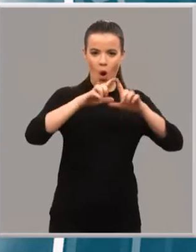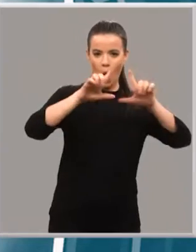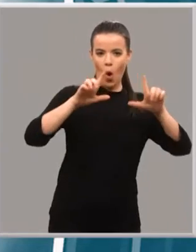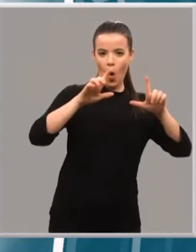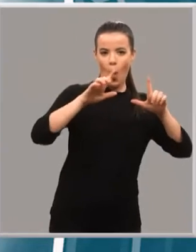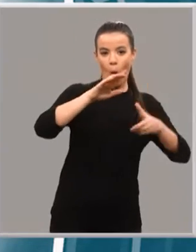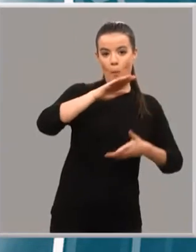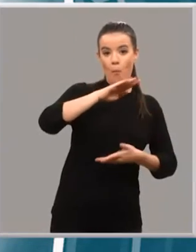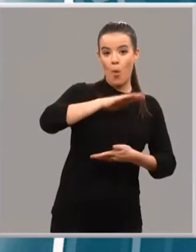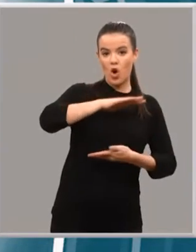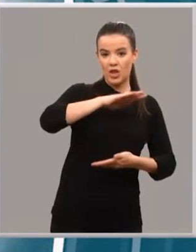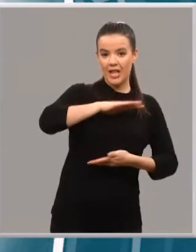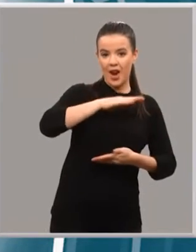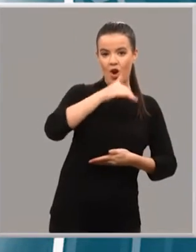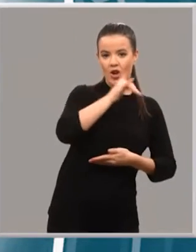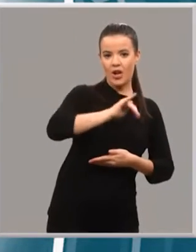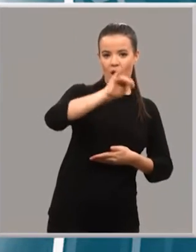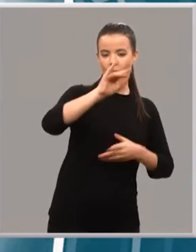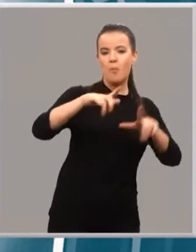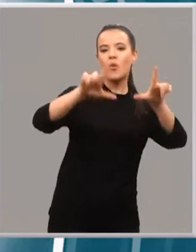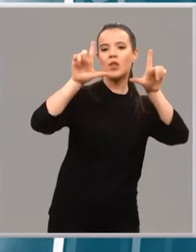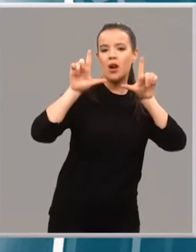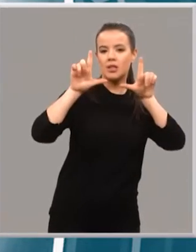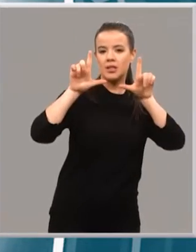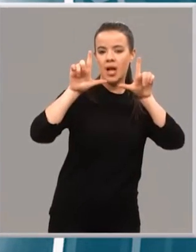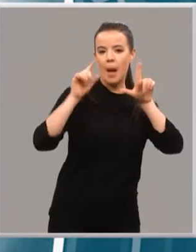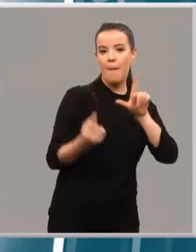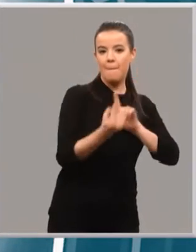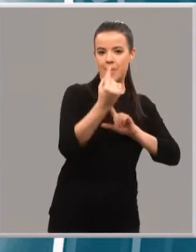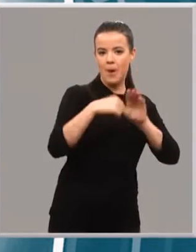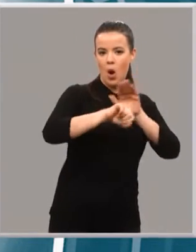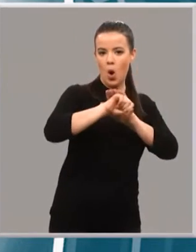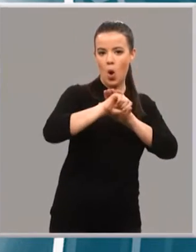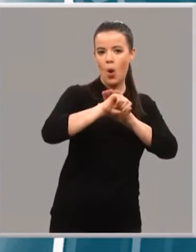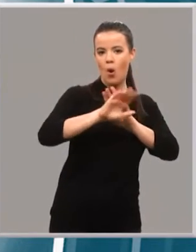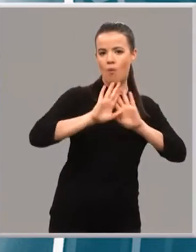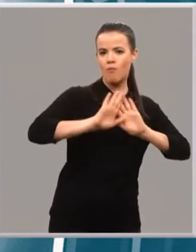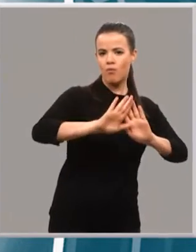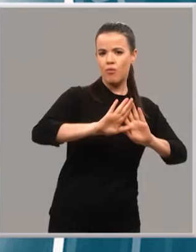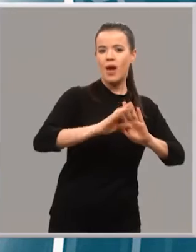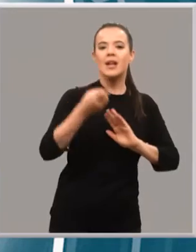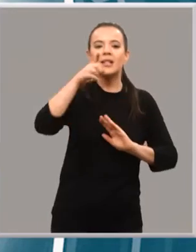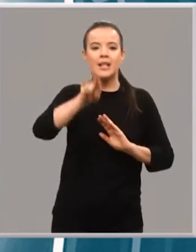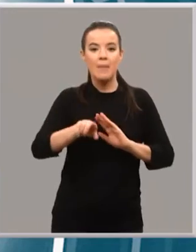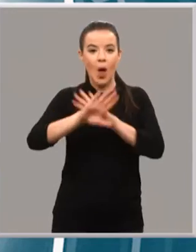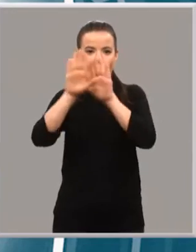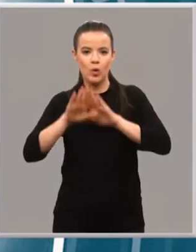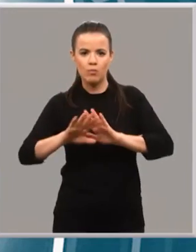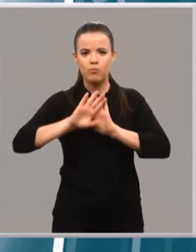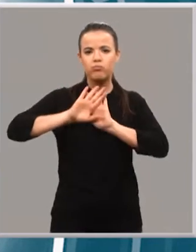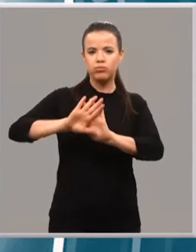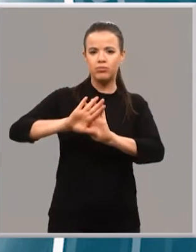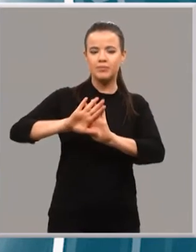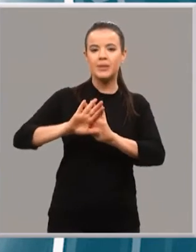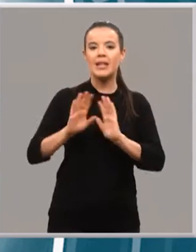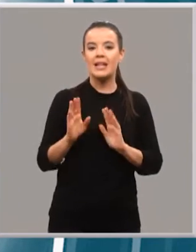Javier Arróniz fue el protagonista. Le detuvo primero este lanzamiento a Borja y también el último a Christopher.